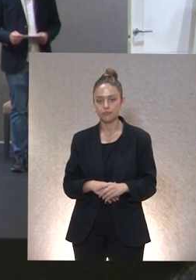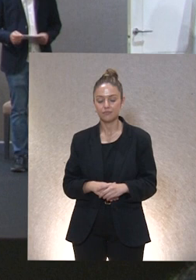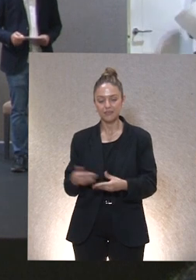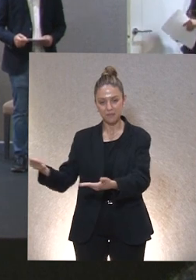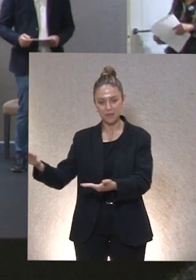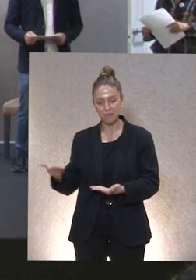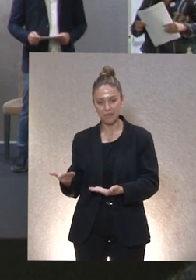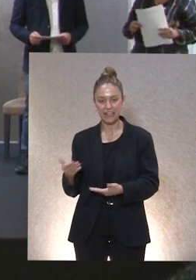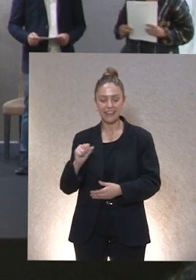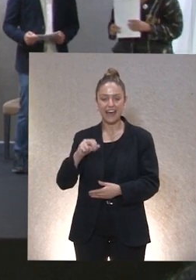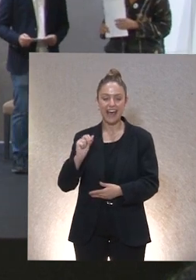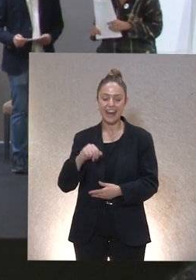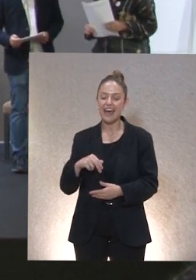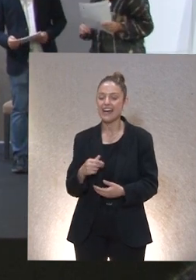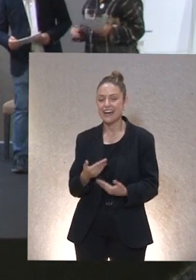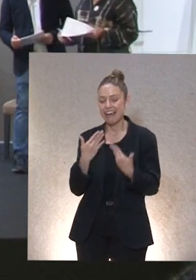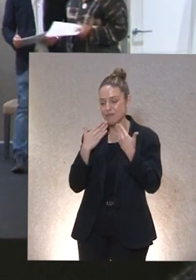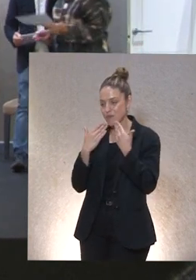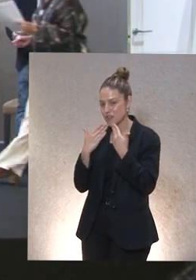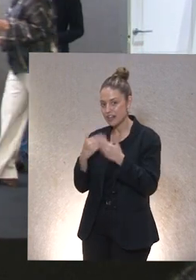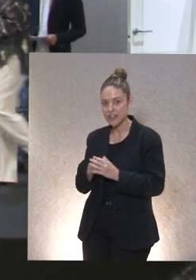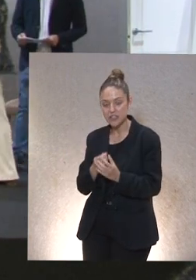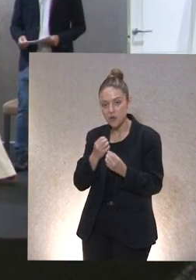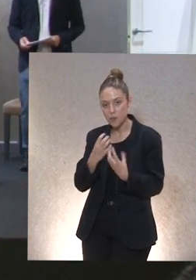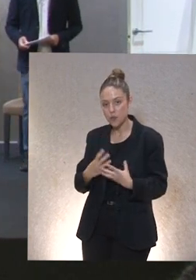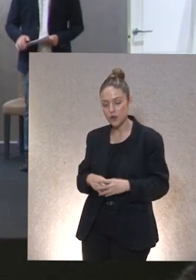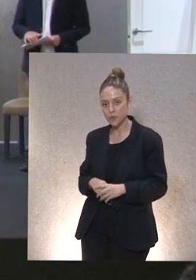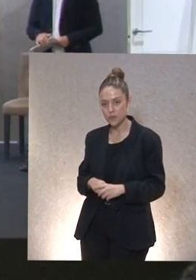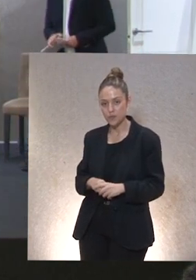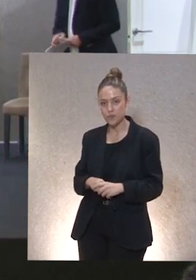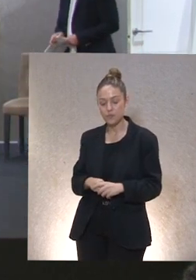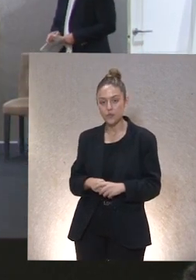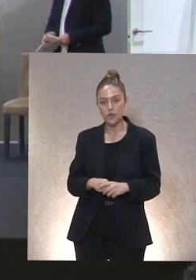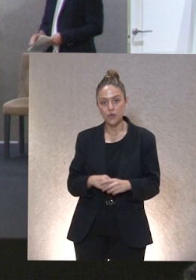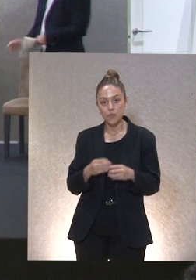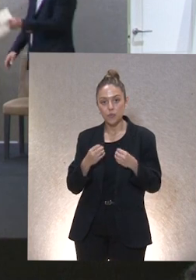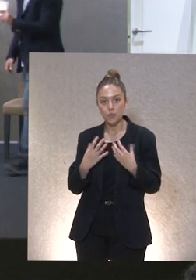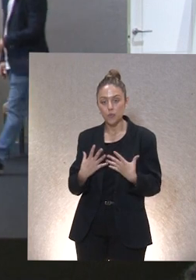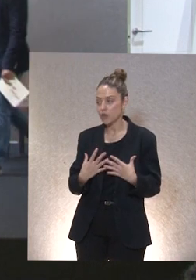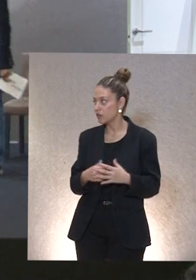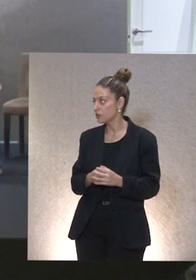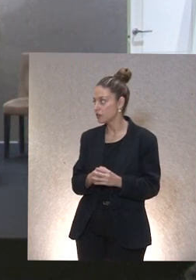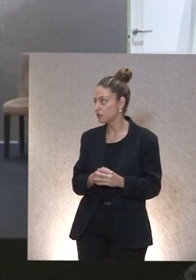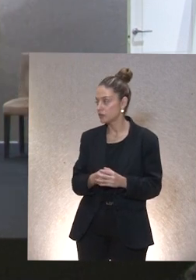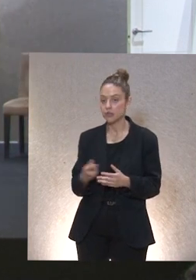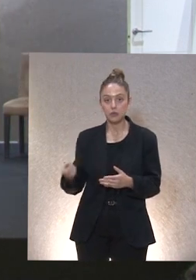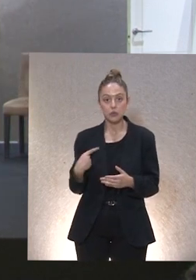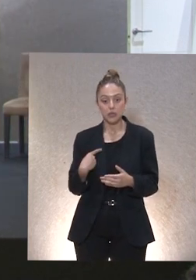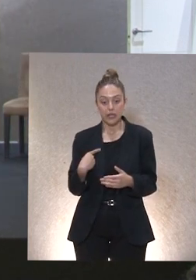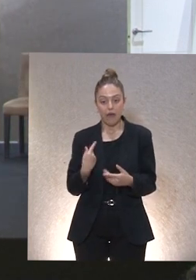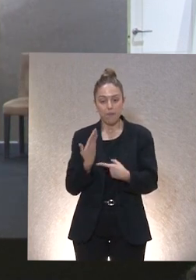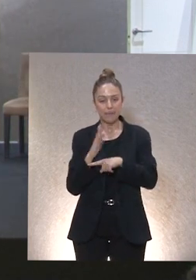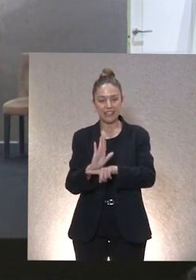Bienvenida, Ana. Muchas gracias. Bueno, sí. Bueno, pues aunque ya habéis hecho una breve